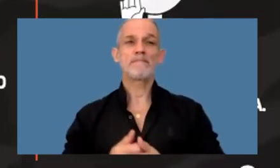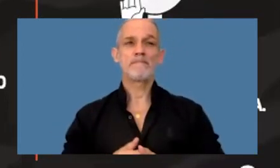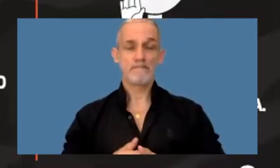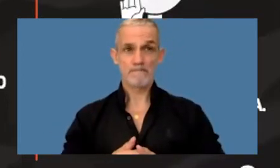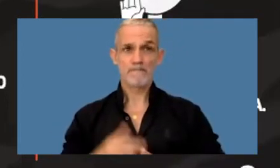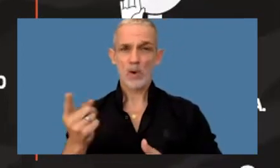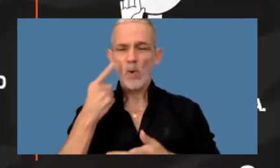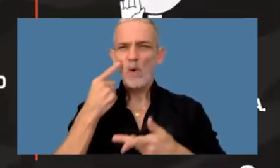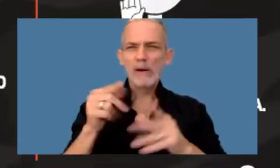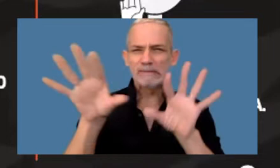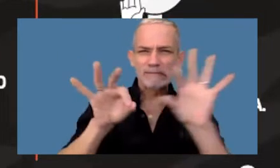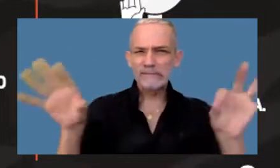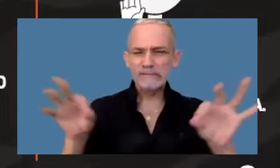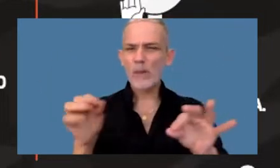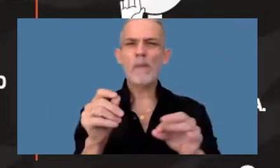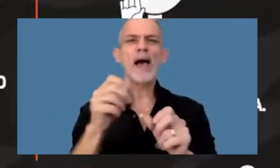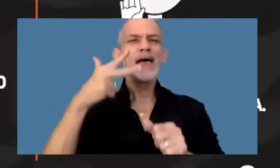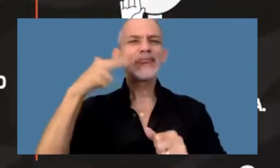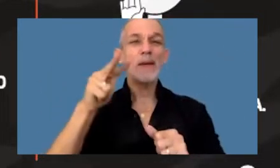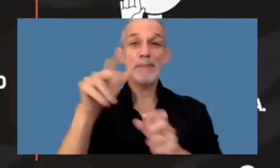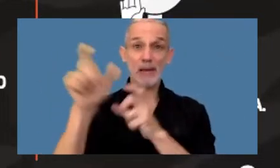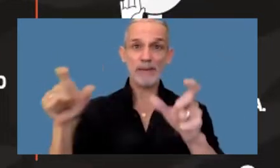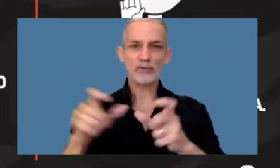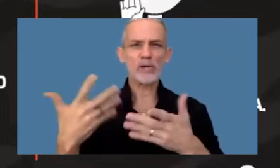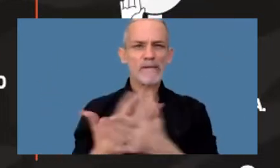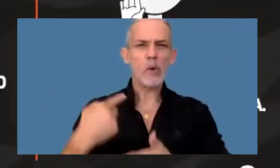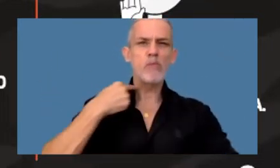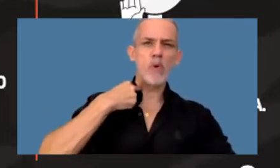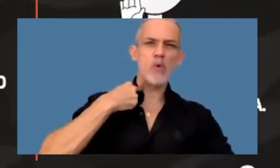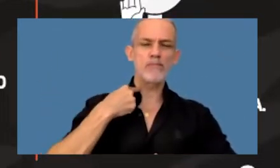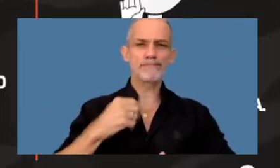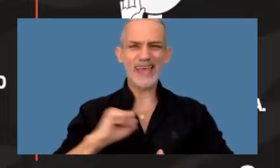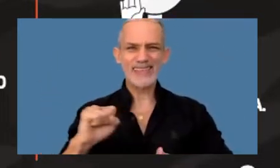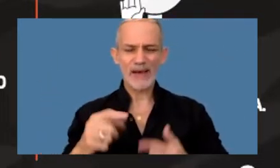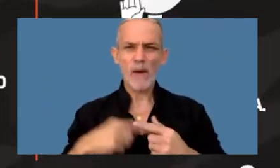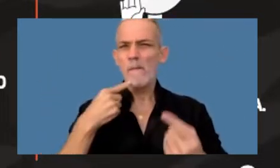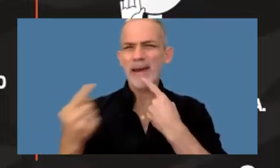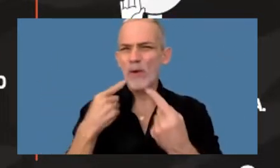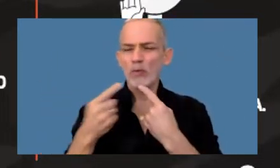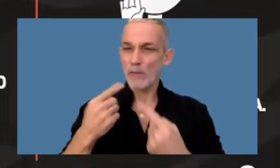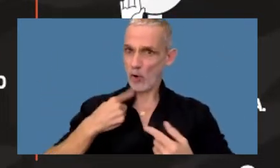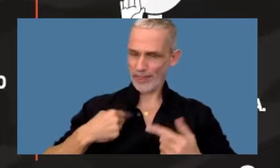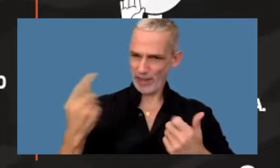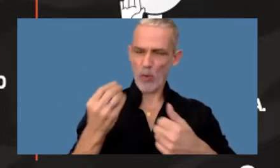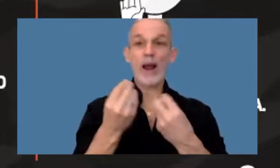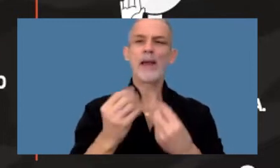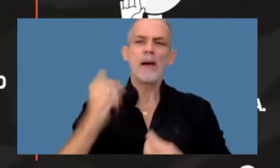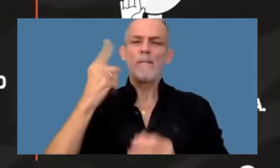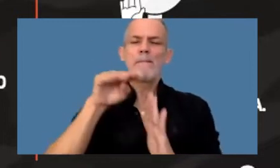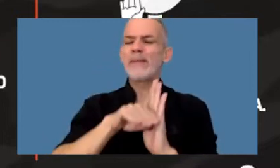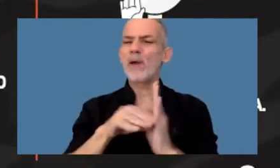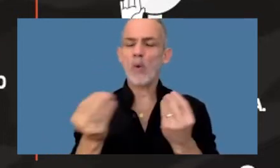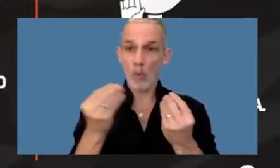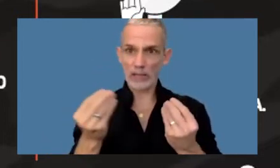en una muestra de aproximadamente 3.000 víctimas de ciberdelito les preguntamos y nos dijeron que lo primero que